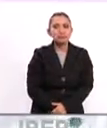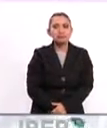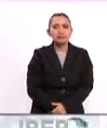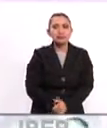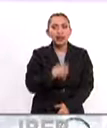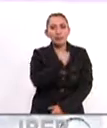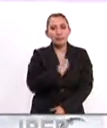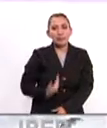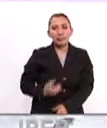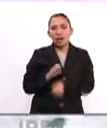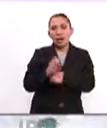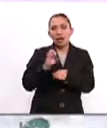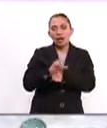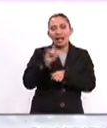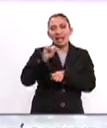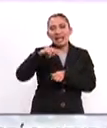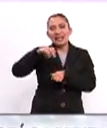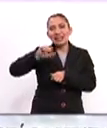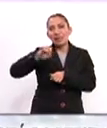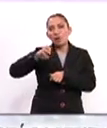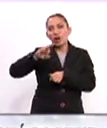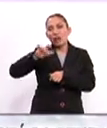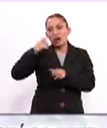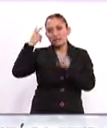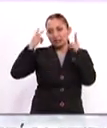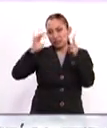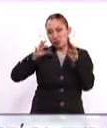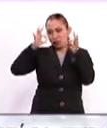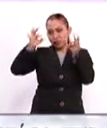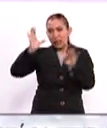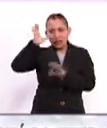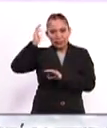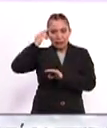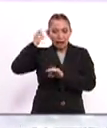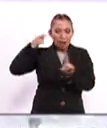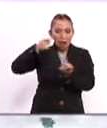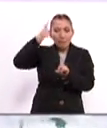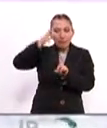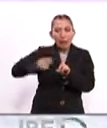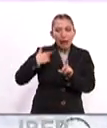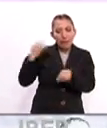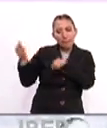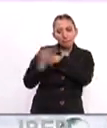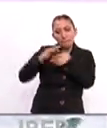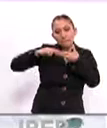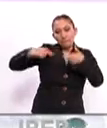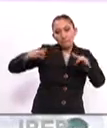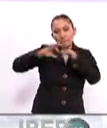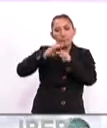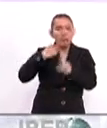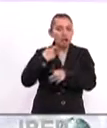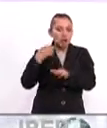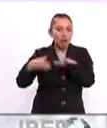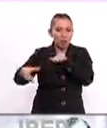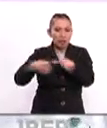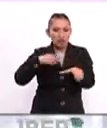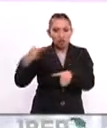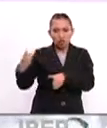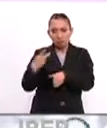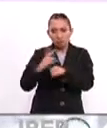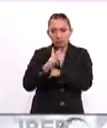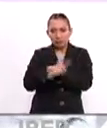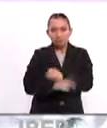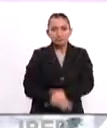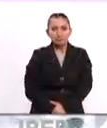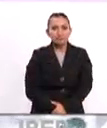El presidente de Ecuador, Lenín Moreno, realiza una visita oficial a China con el objetivo de reforzar los lazos políticos y comerciales entre